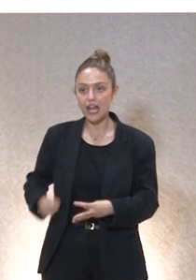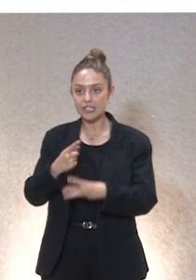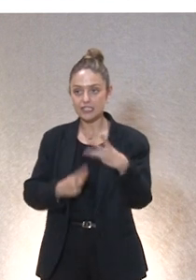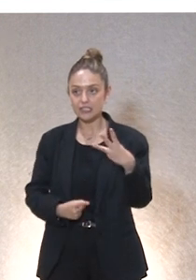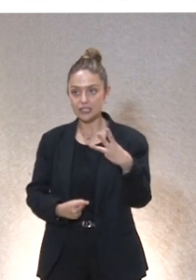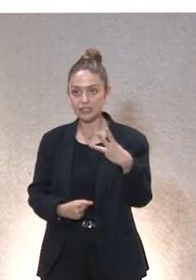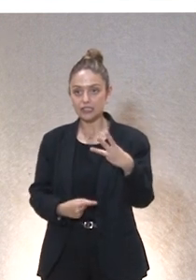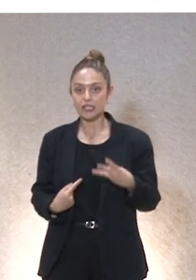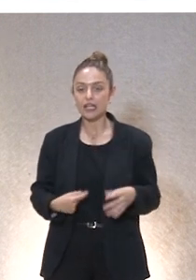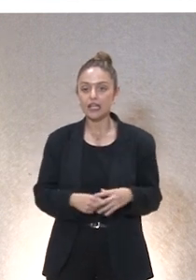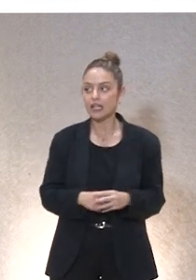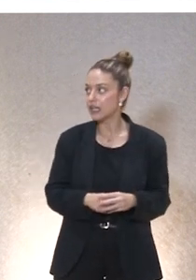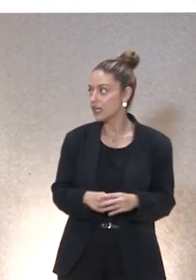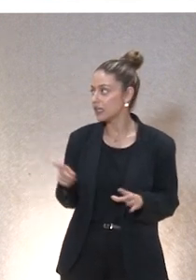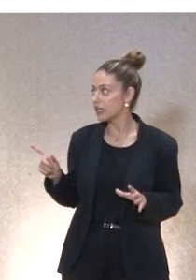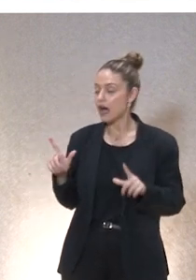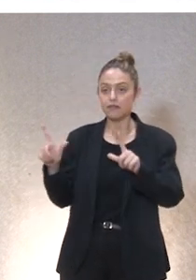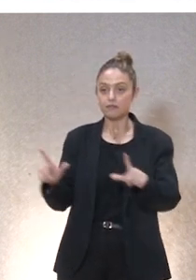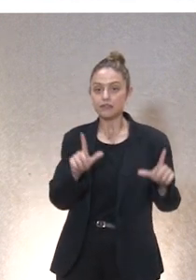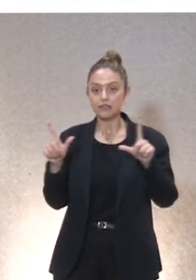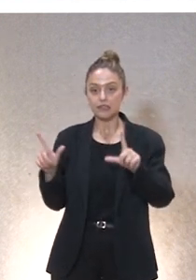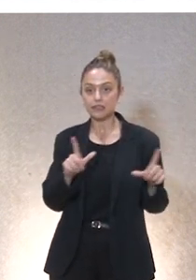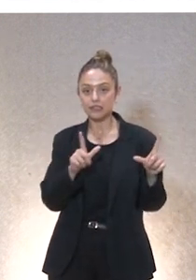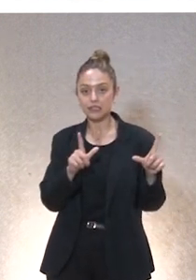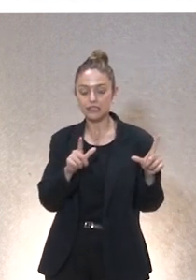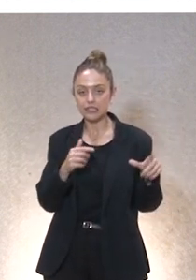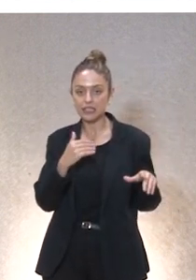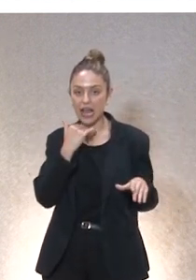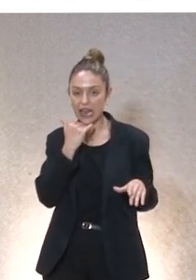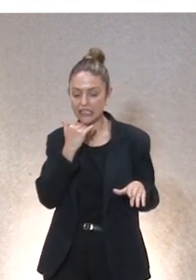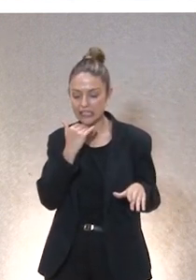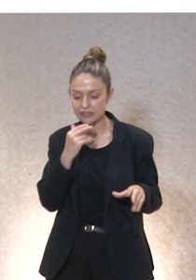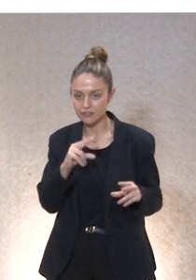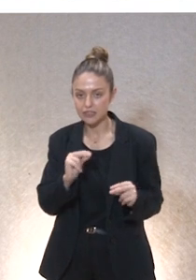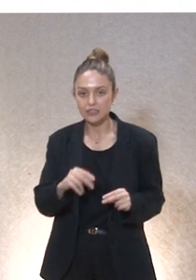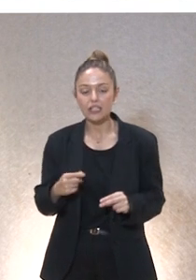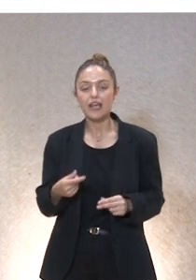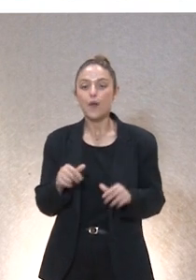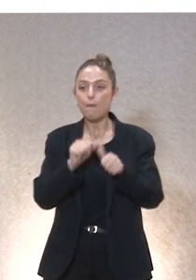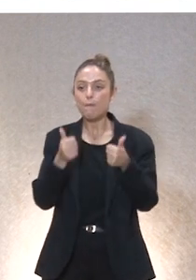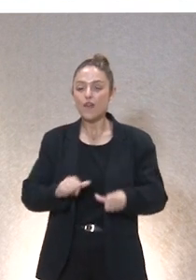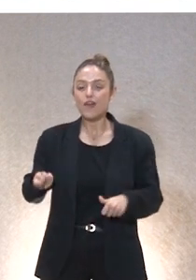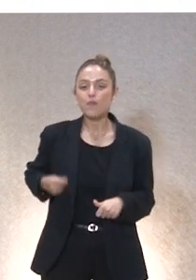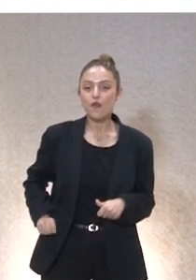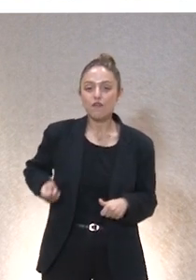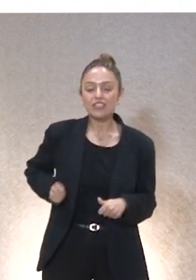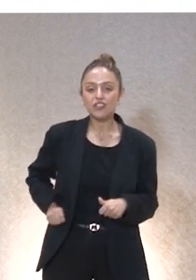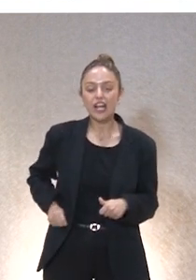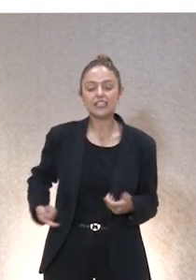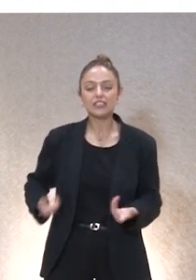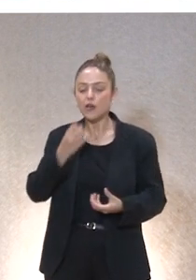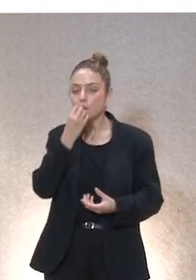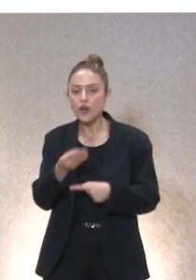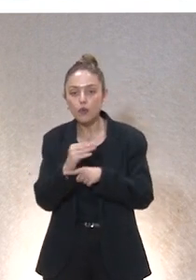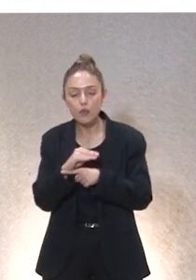estamos en el 9 y medio que es en la penúltima diapositiva tres modelos de profesionales cuando nos planteamos el buen cuidado